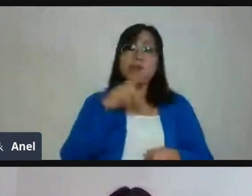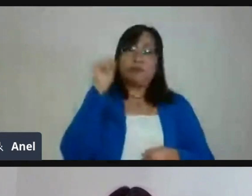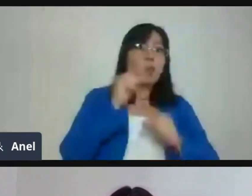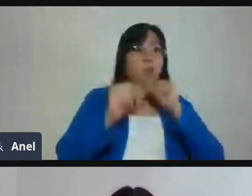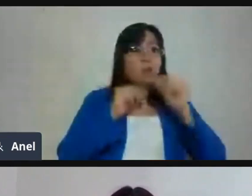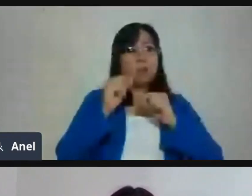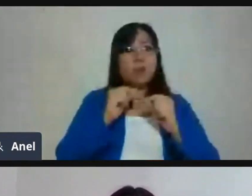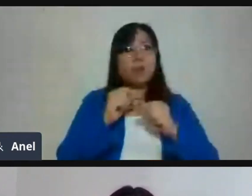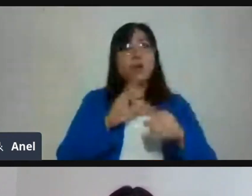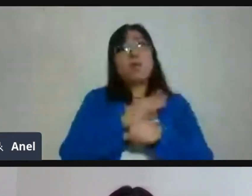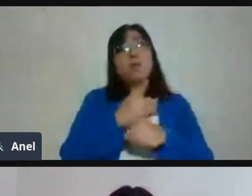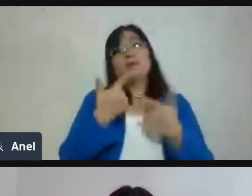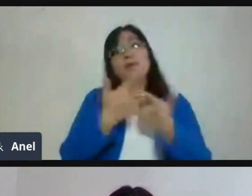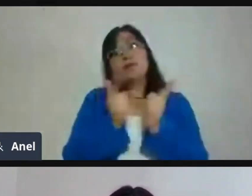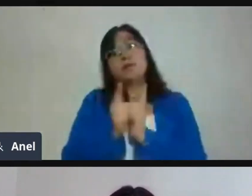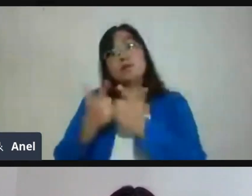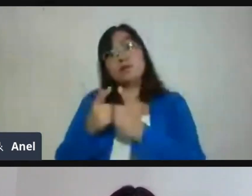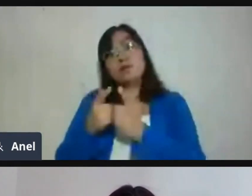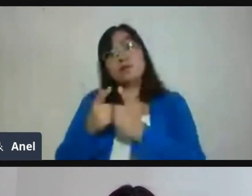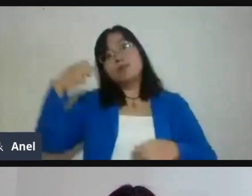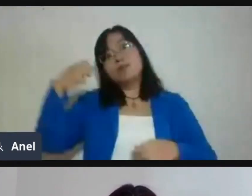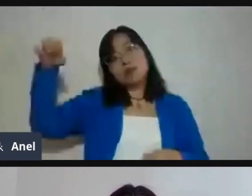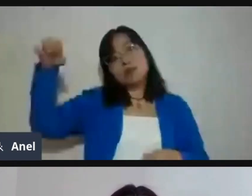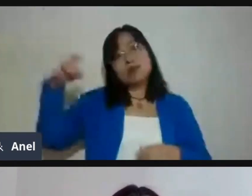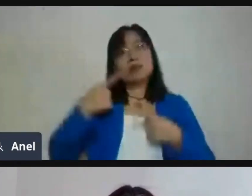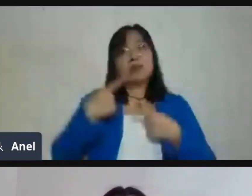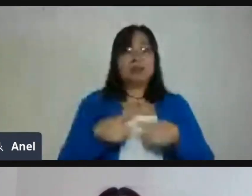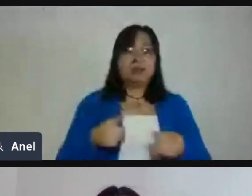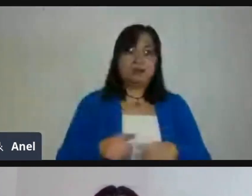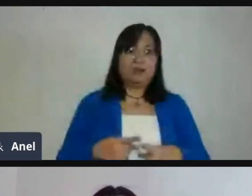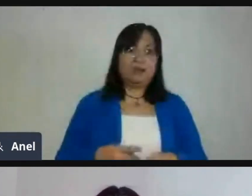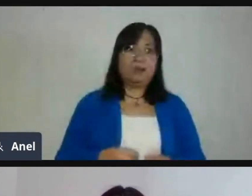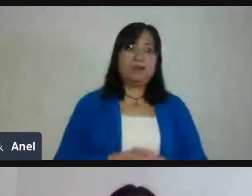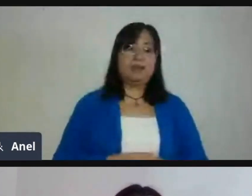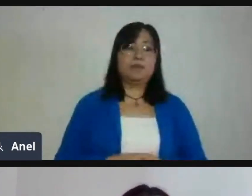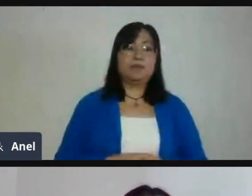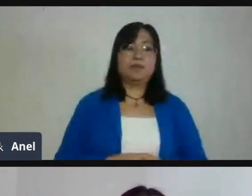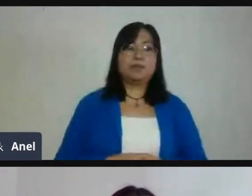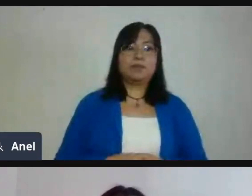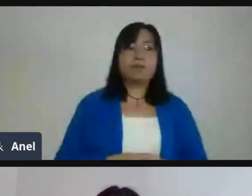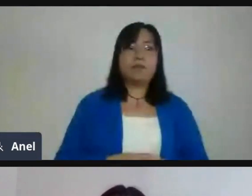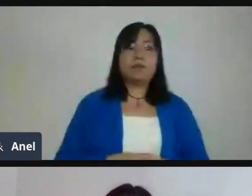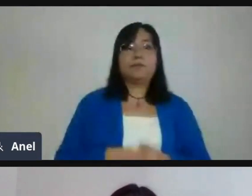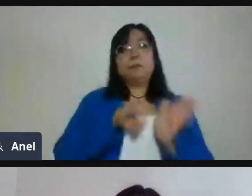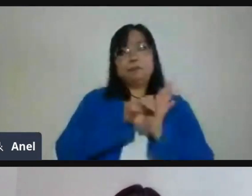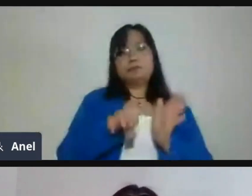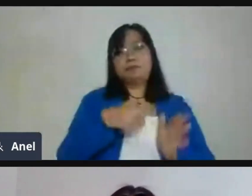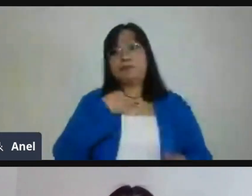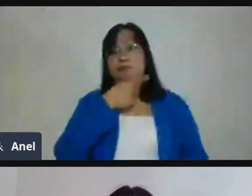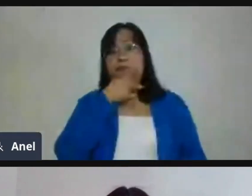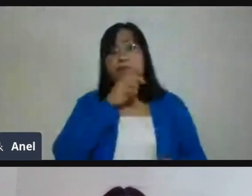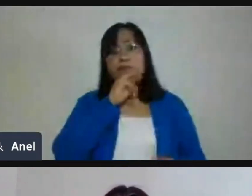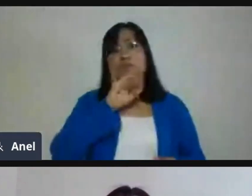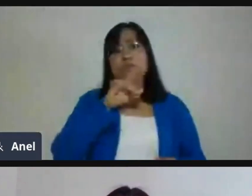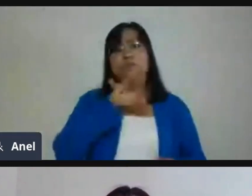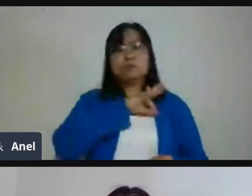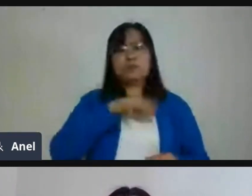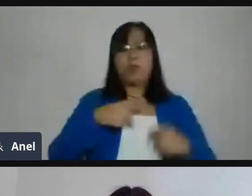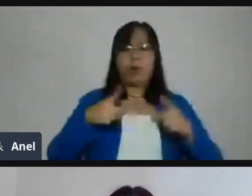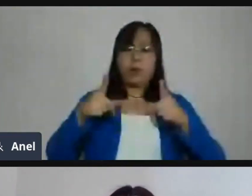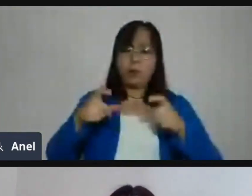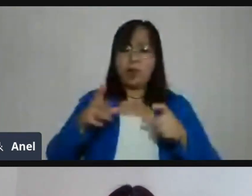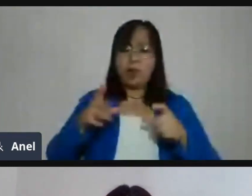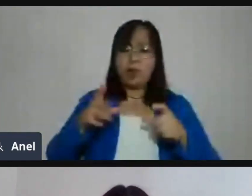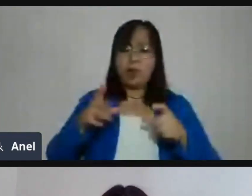Fede, que te tomen a lo mejor una foto de, no sé, las oraciones donde subrayaste el sujeto y el predicado. Y, entonces, lo